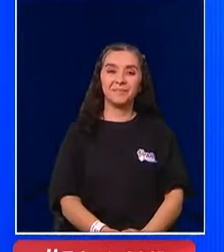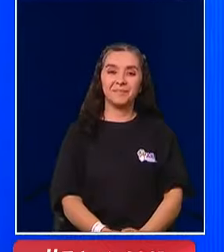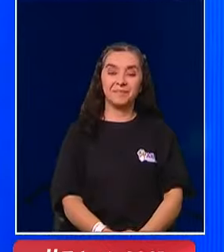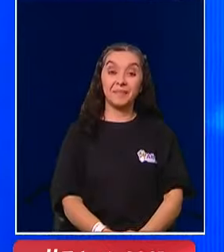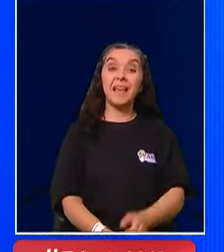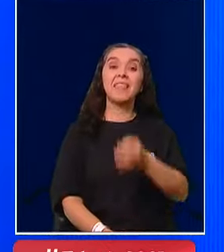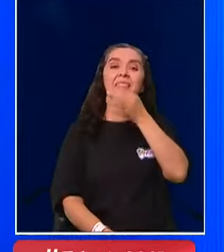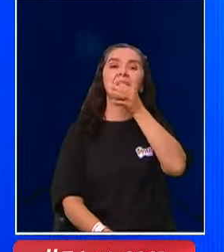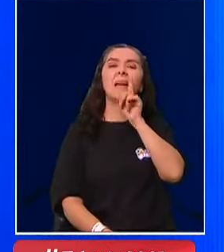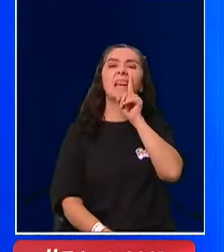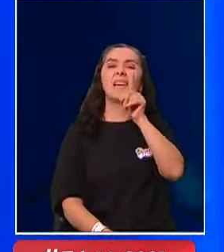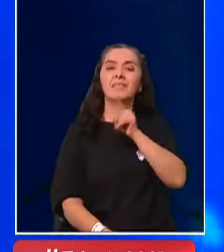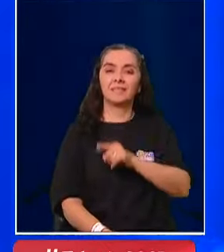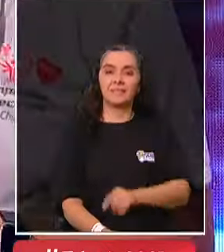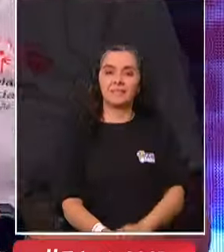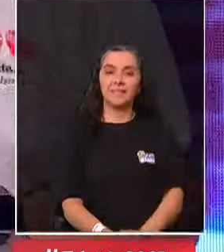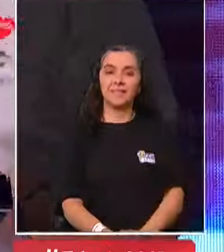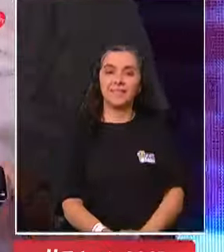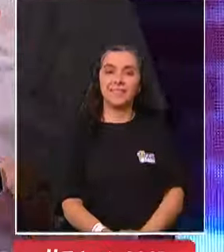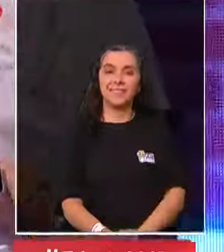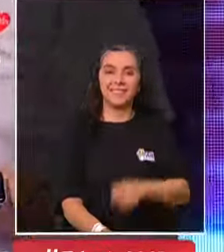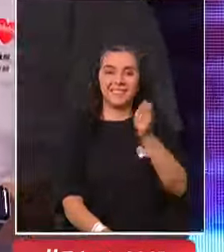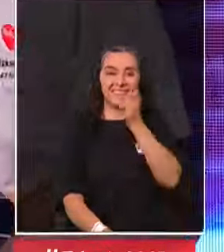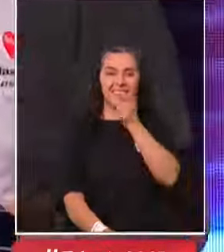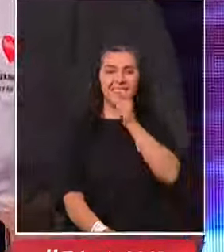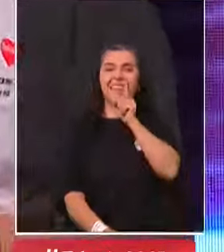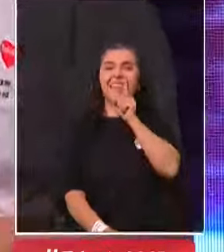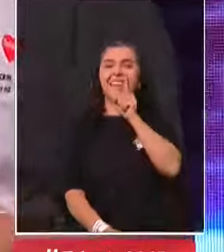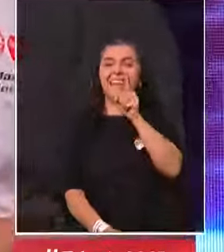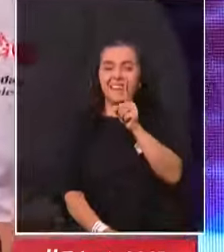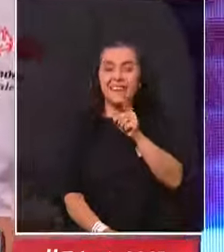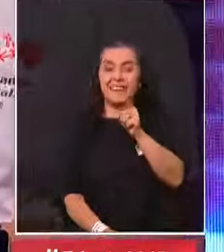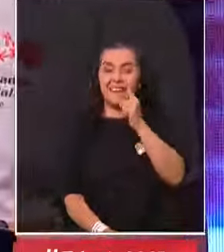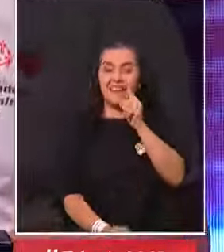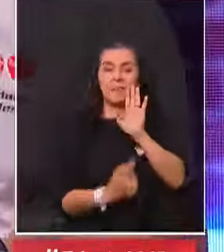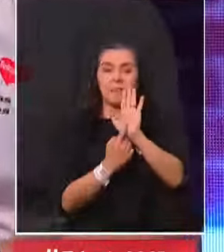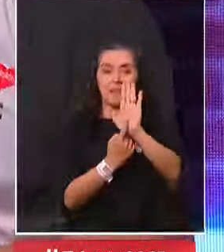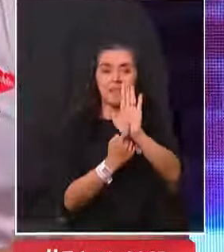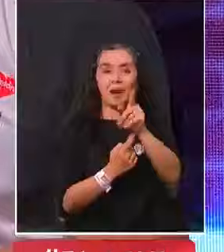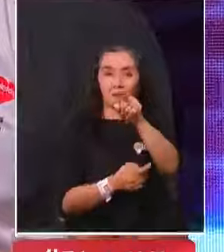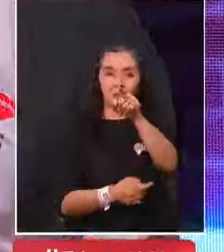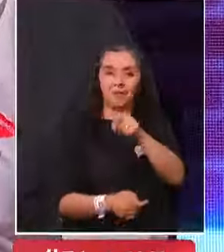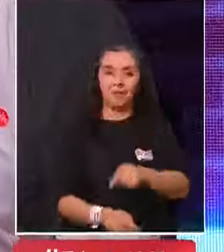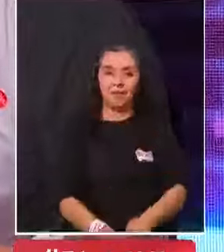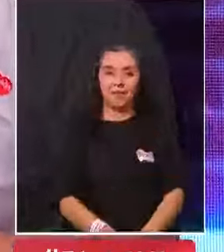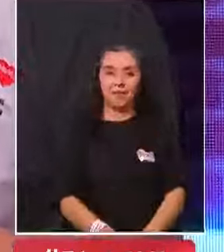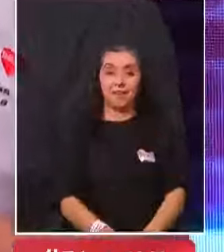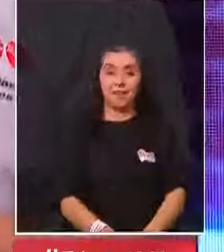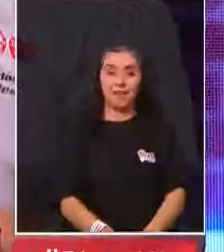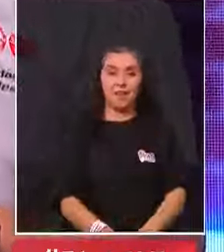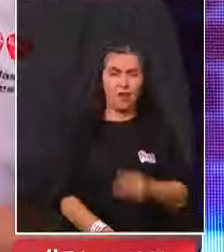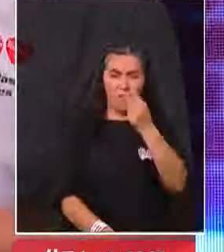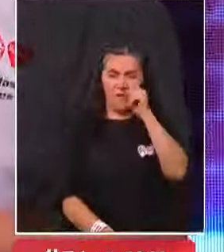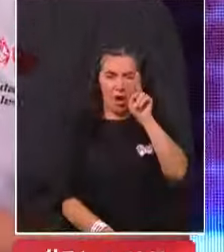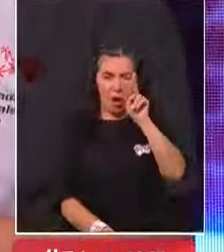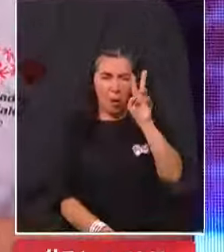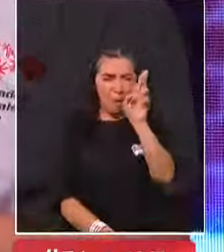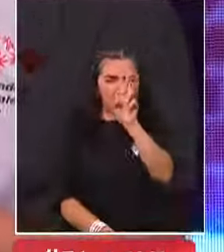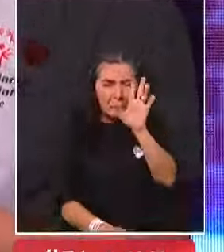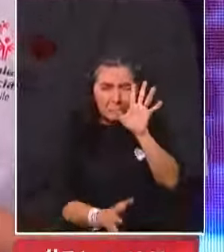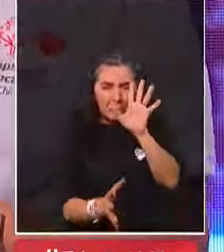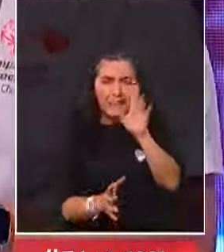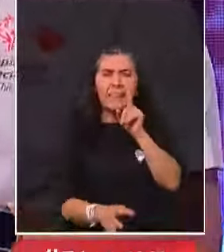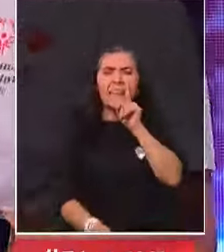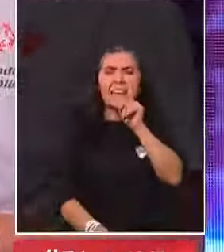y dime quiénes están allá. ¿Quiénes están allá? Preséntalos tú. ¿Ah? Oye, no veo muy bien, pero está... No, pero sin